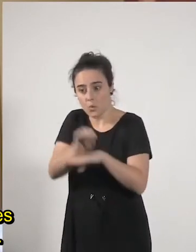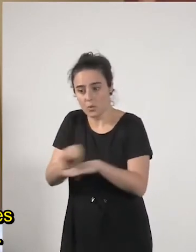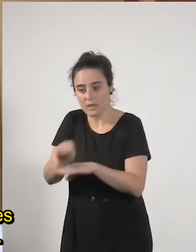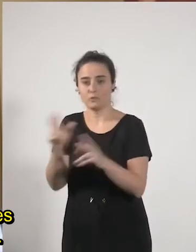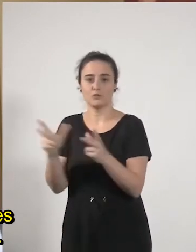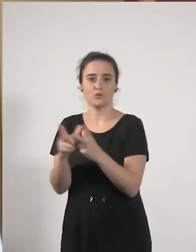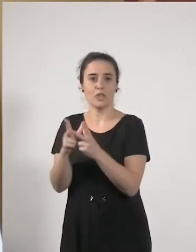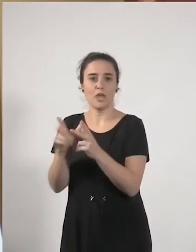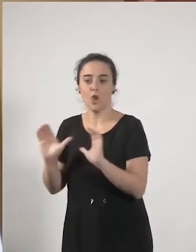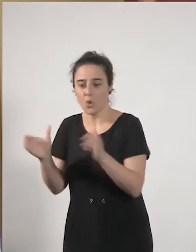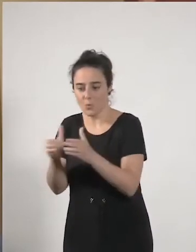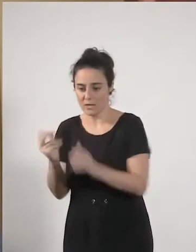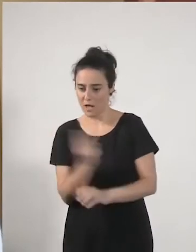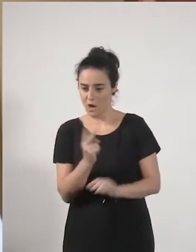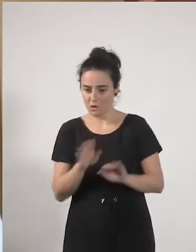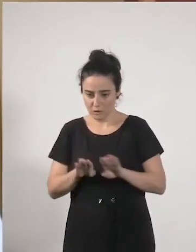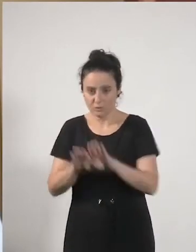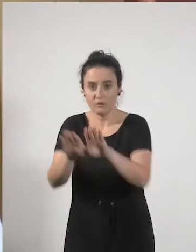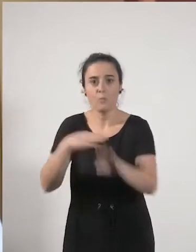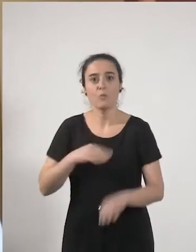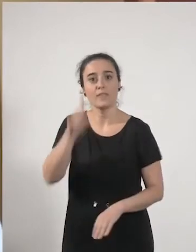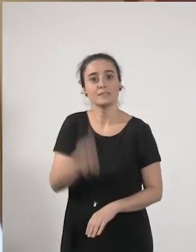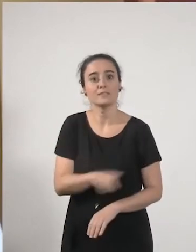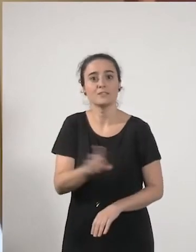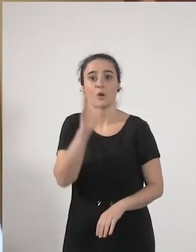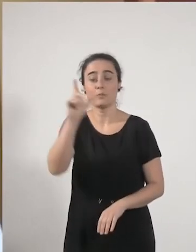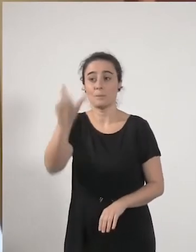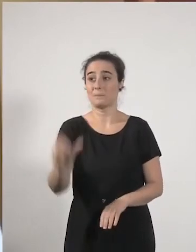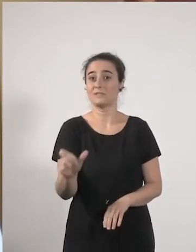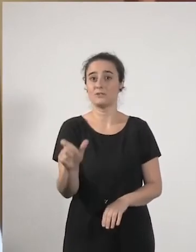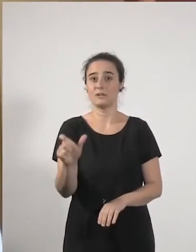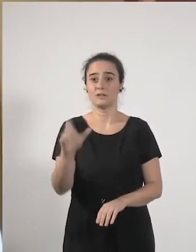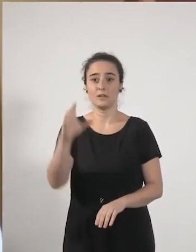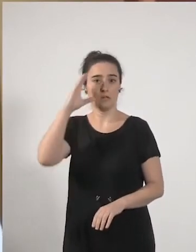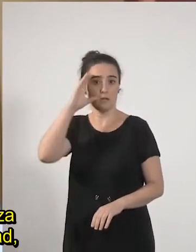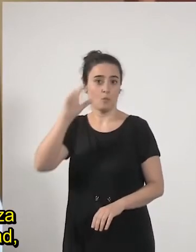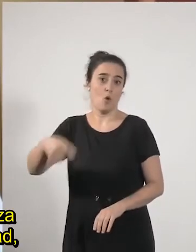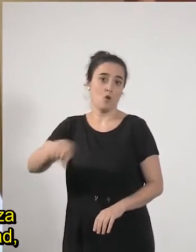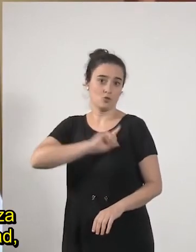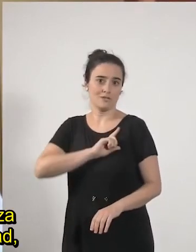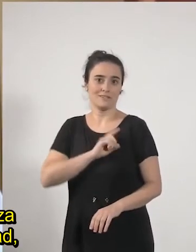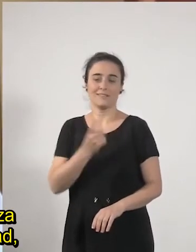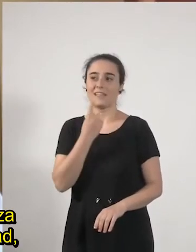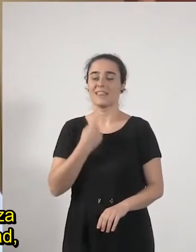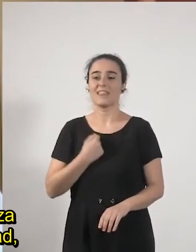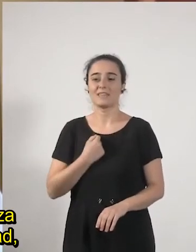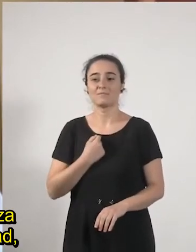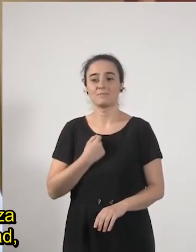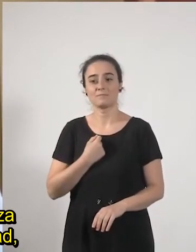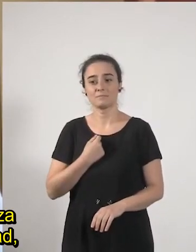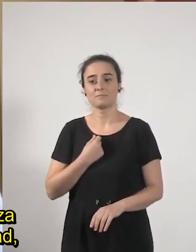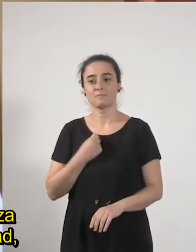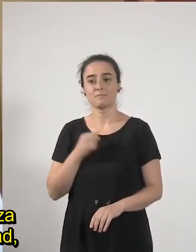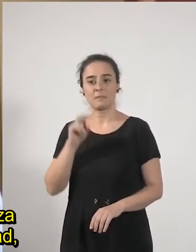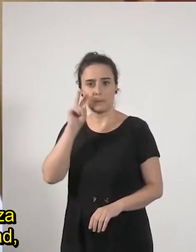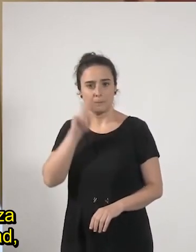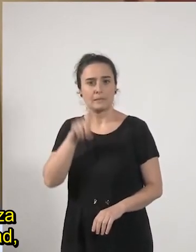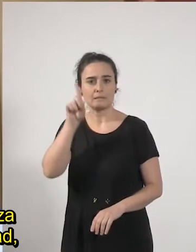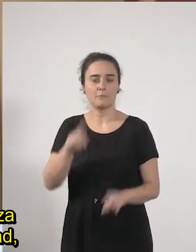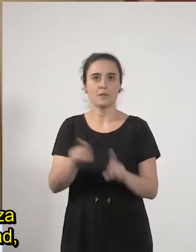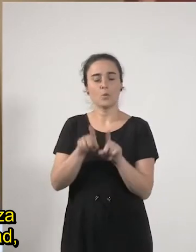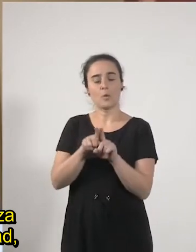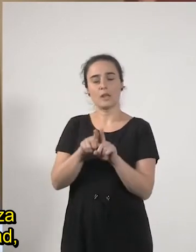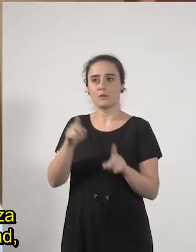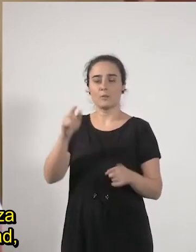cuidado comunitarios porque nos decía una persona que nos está viendo también ha visto con esperanza